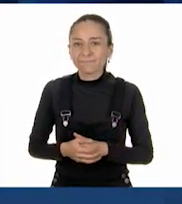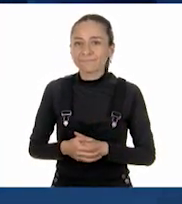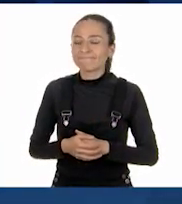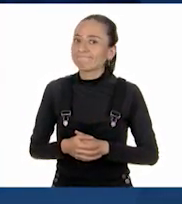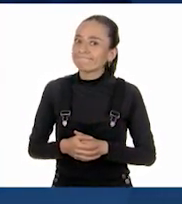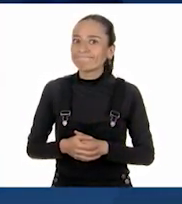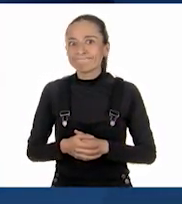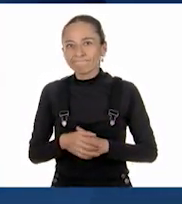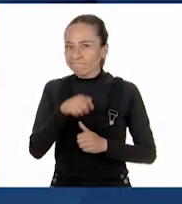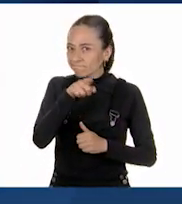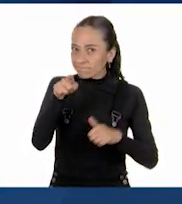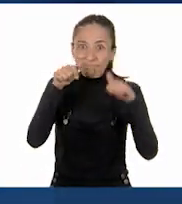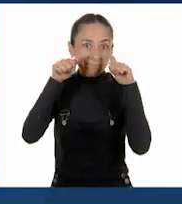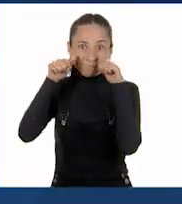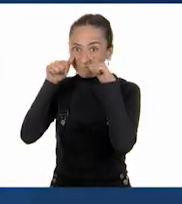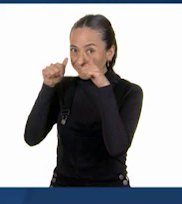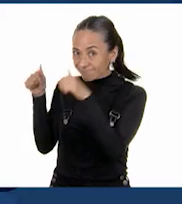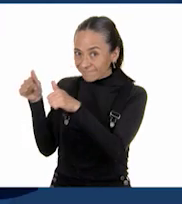Pongan atención.